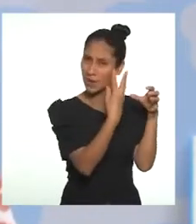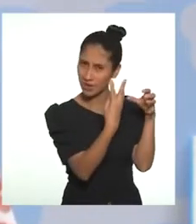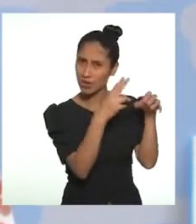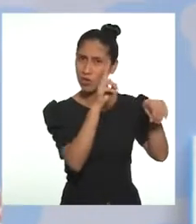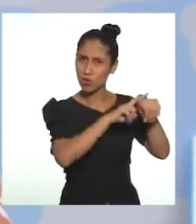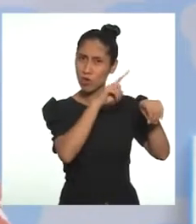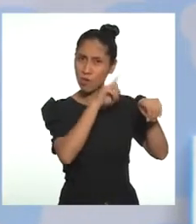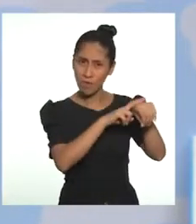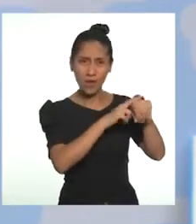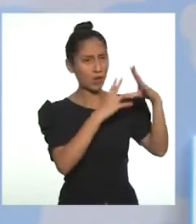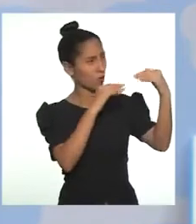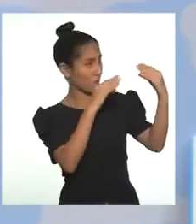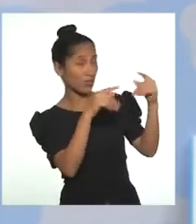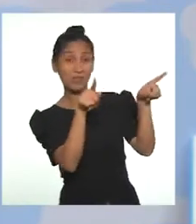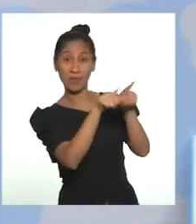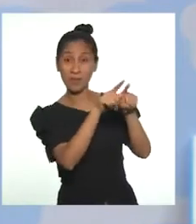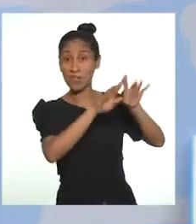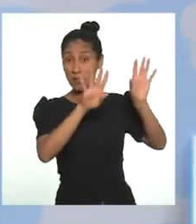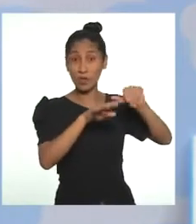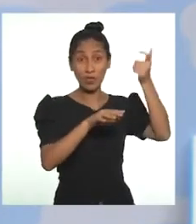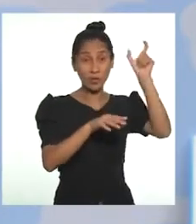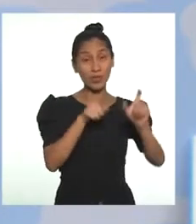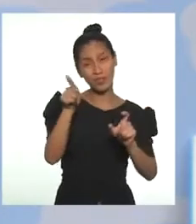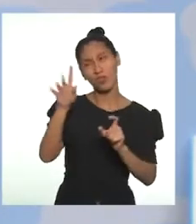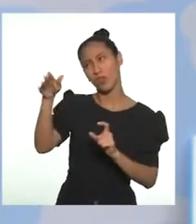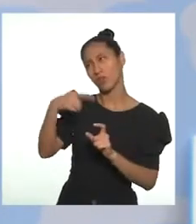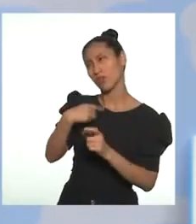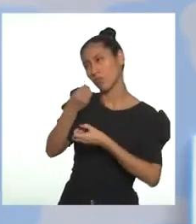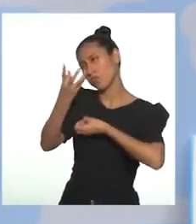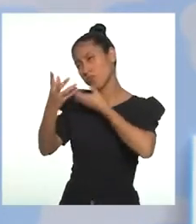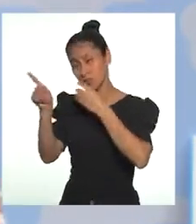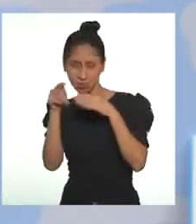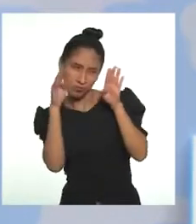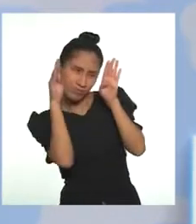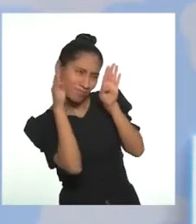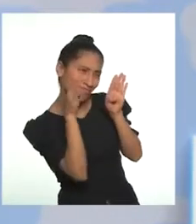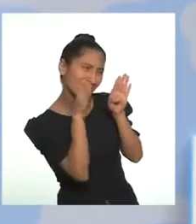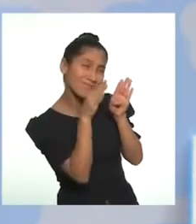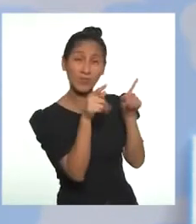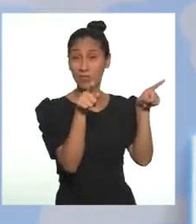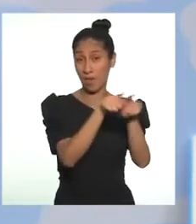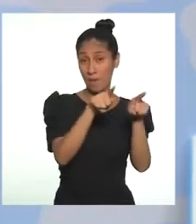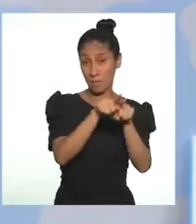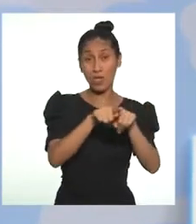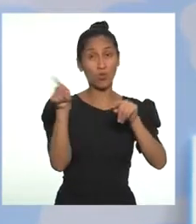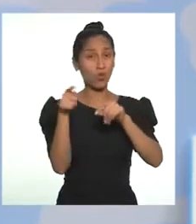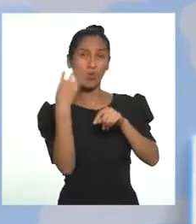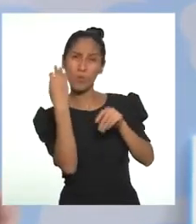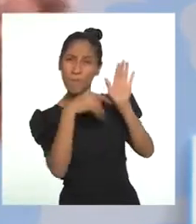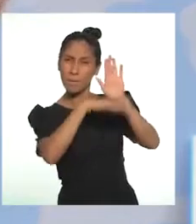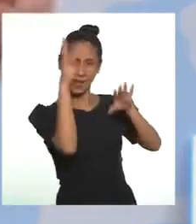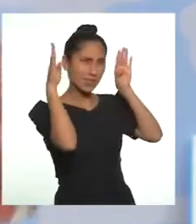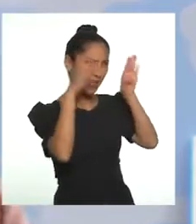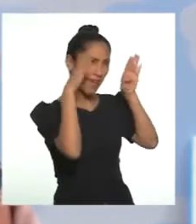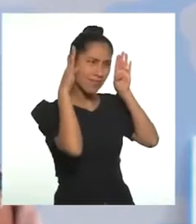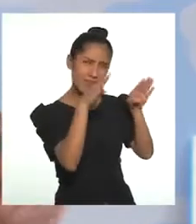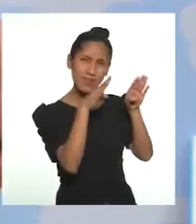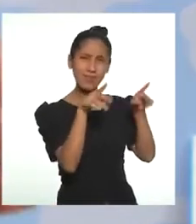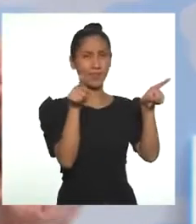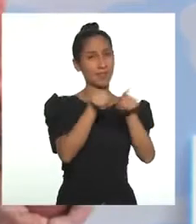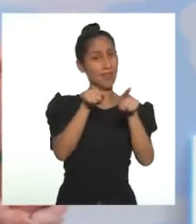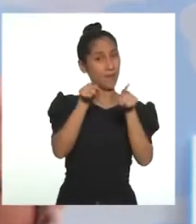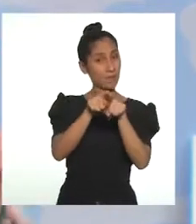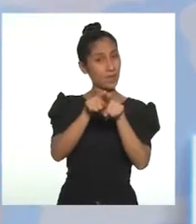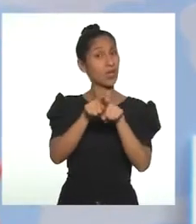confidente o incluso una persona más observadora que el resto. Lo segundo que se me ocurre es que el autorrespeto.